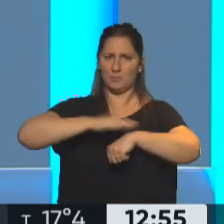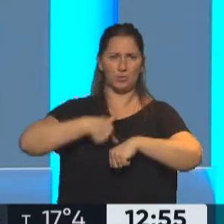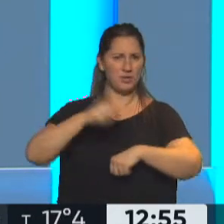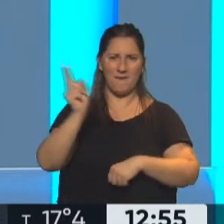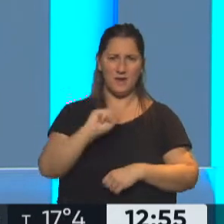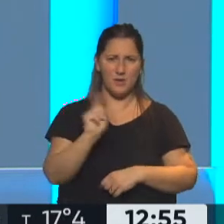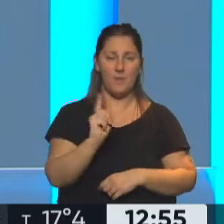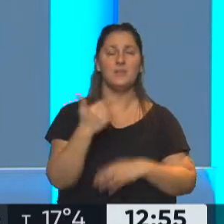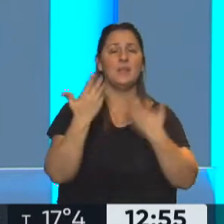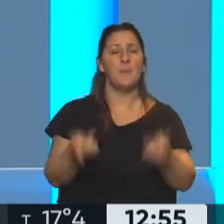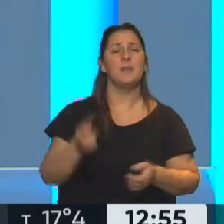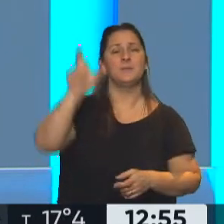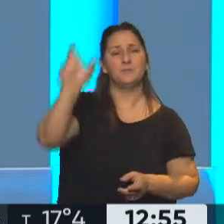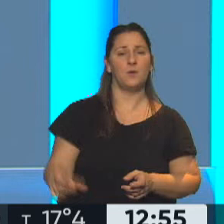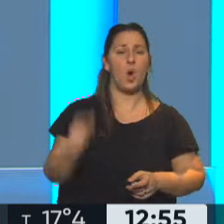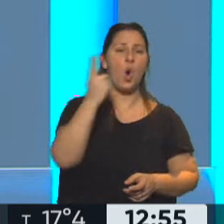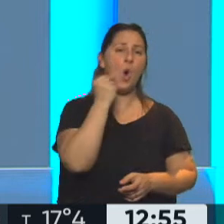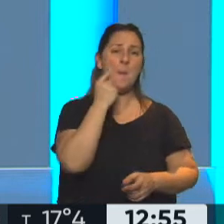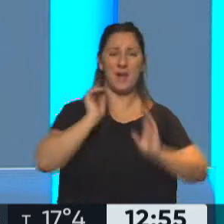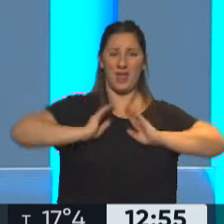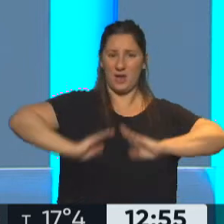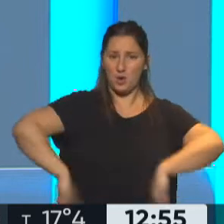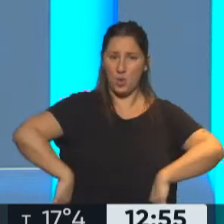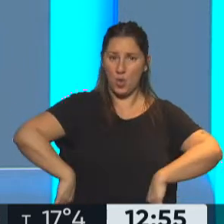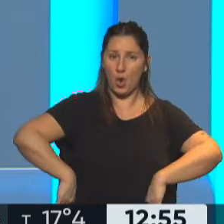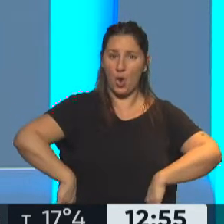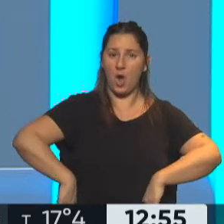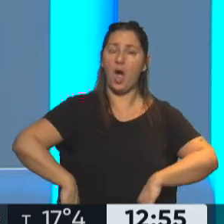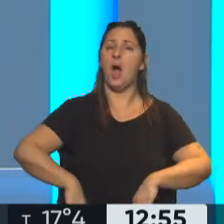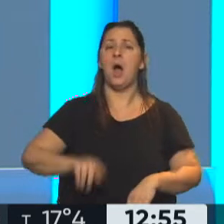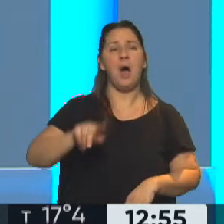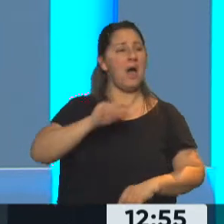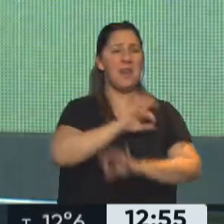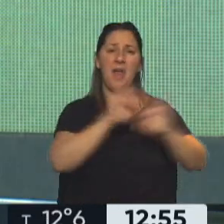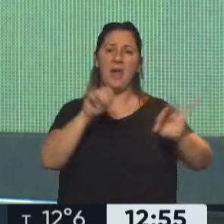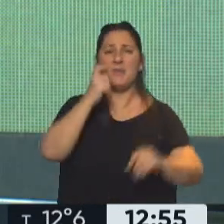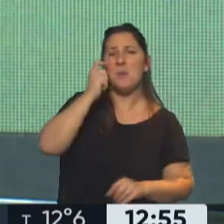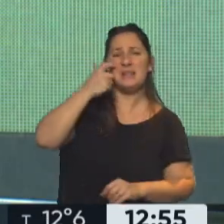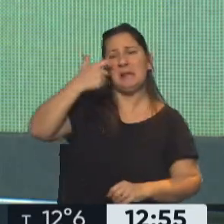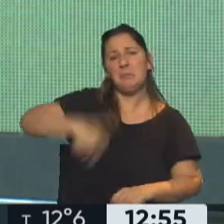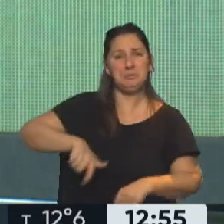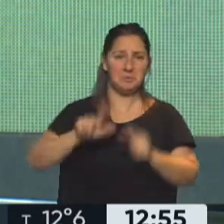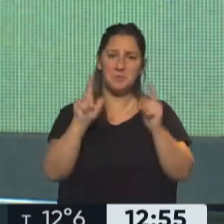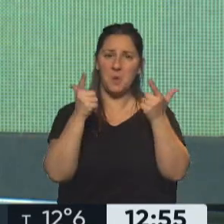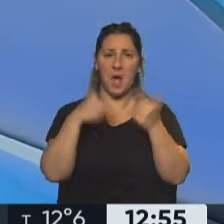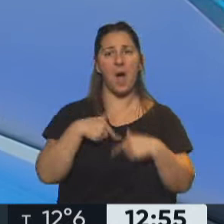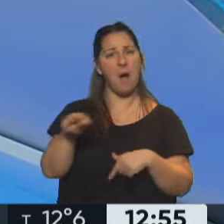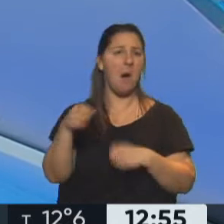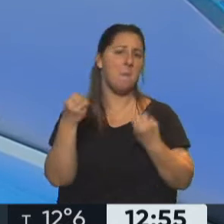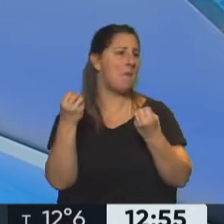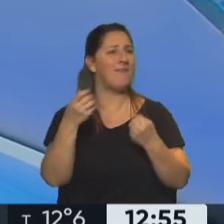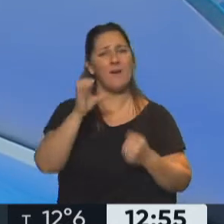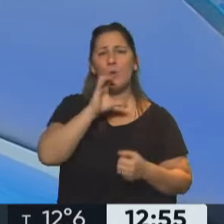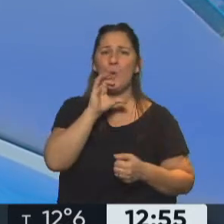cuando un hombre sale desnudo, a nadie la vergüenza. Es más, es casi como... Eso puede ser